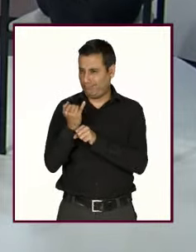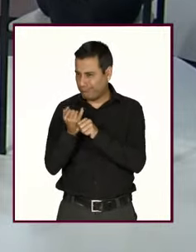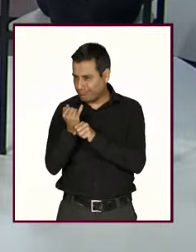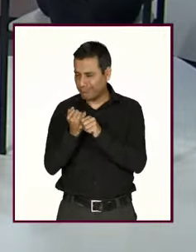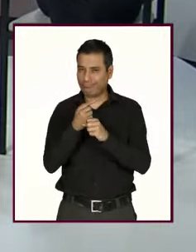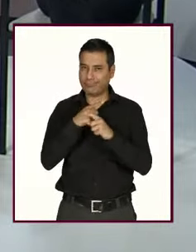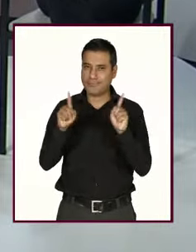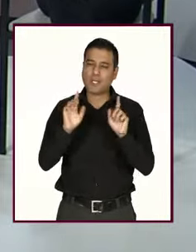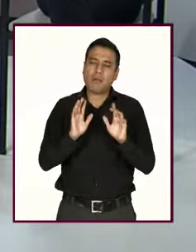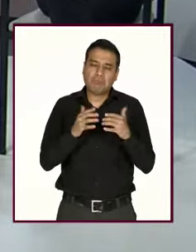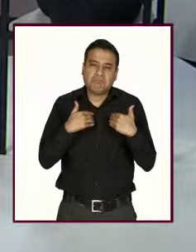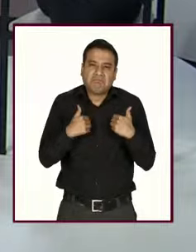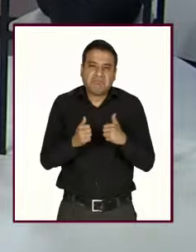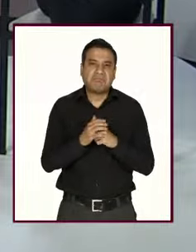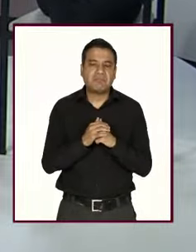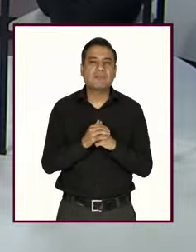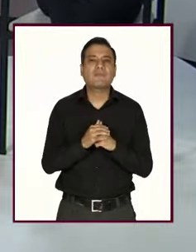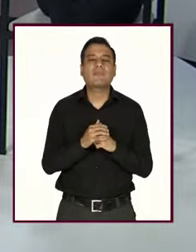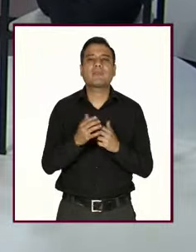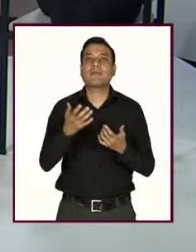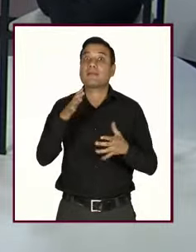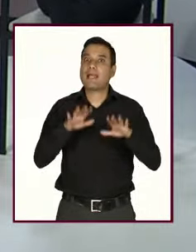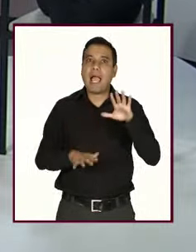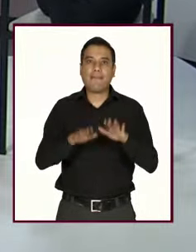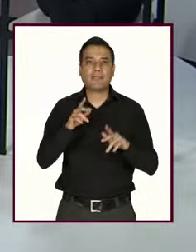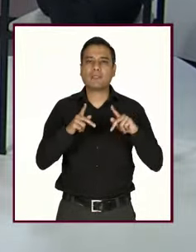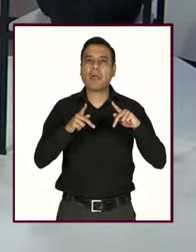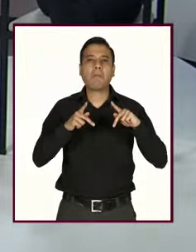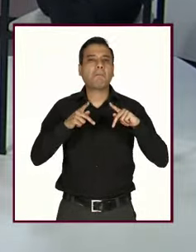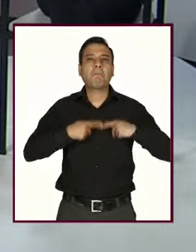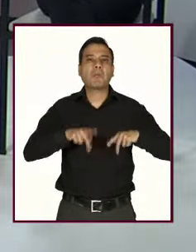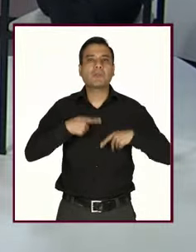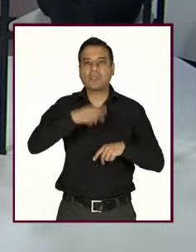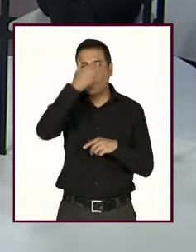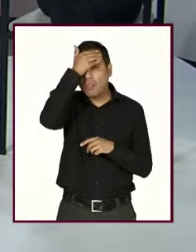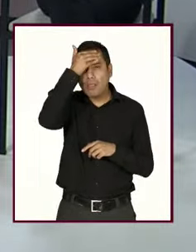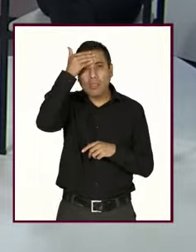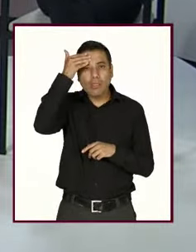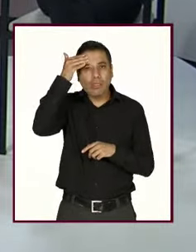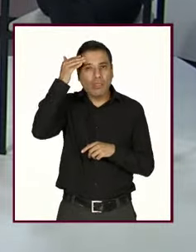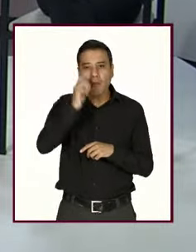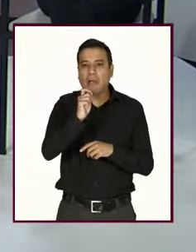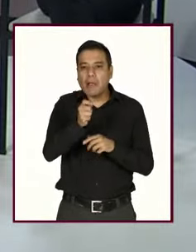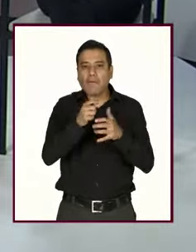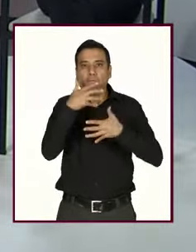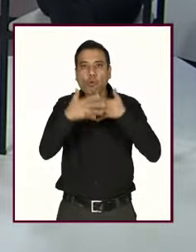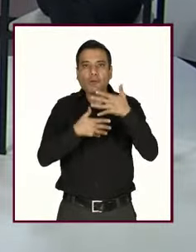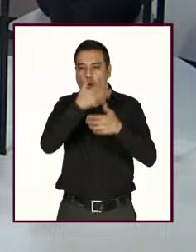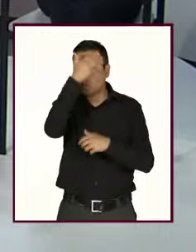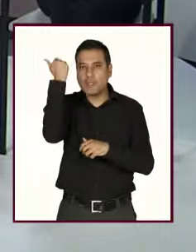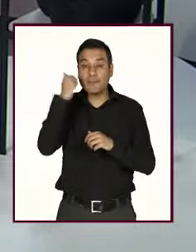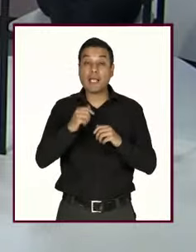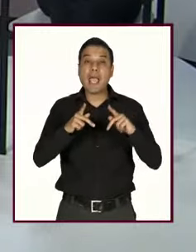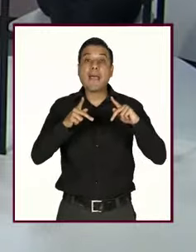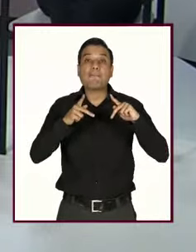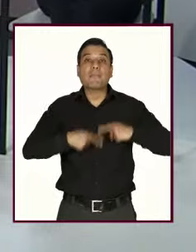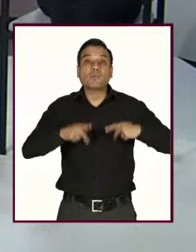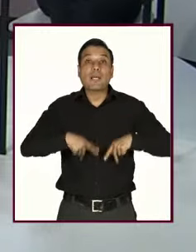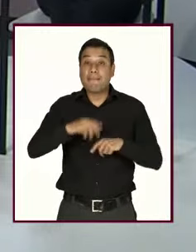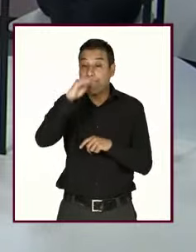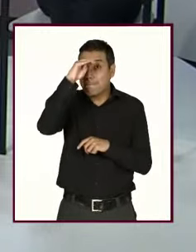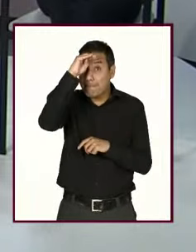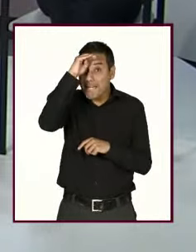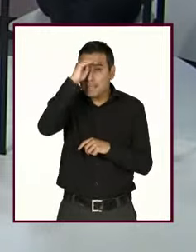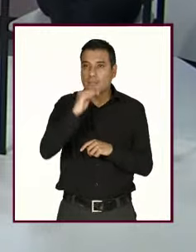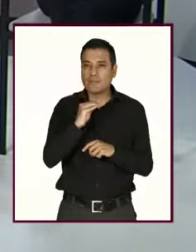como bien comentábamos también es difícil identificar que es una violencia porque nos vamos en primera instancia a